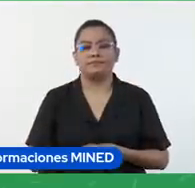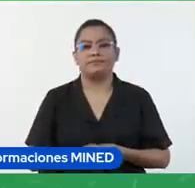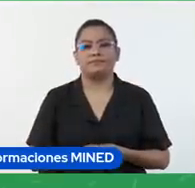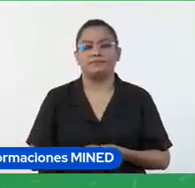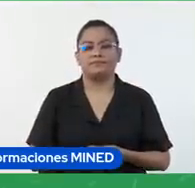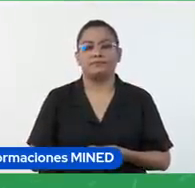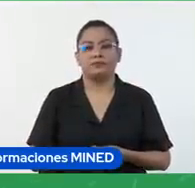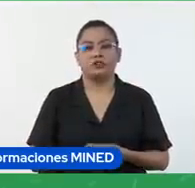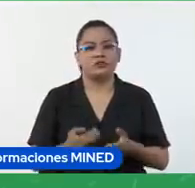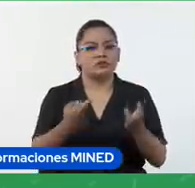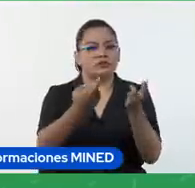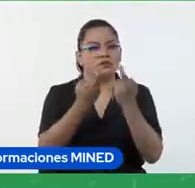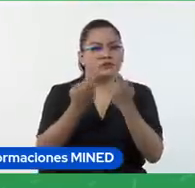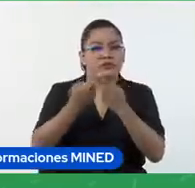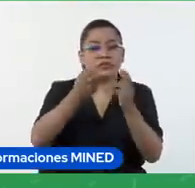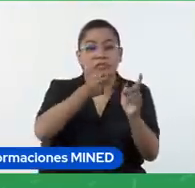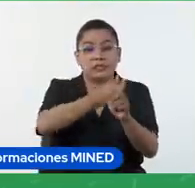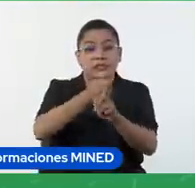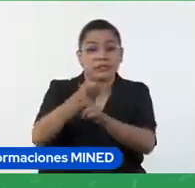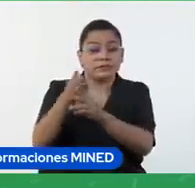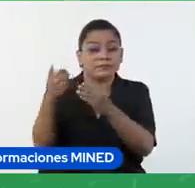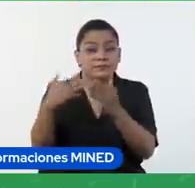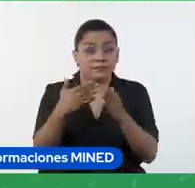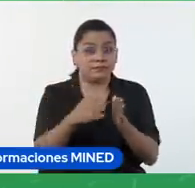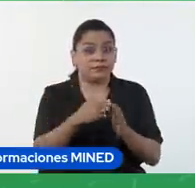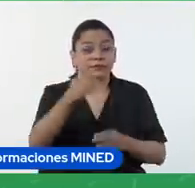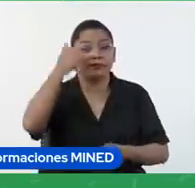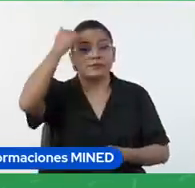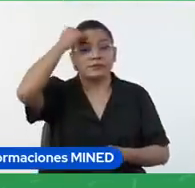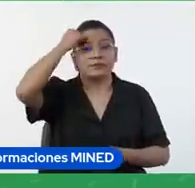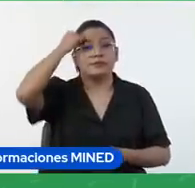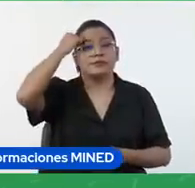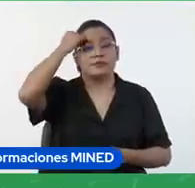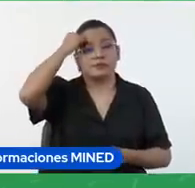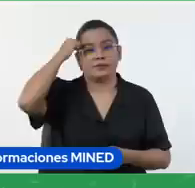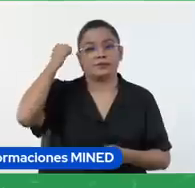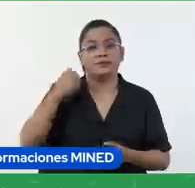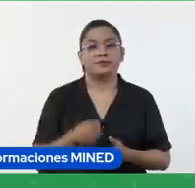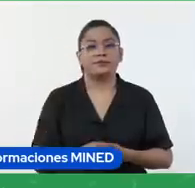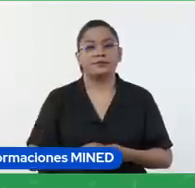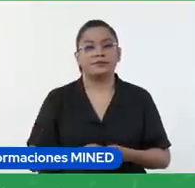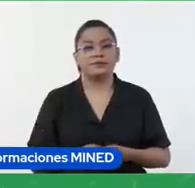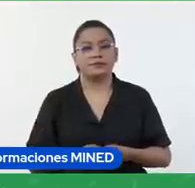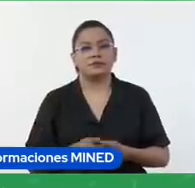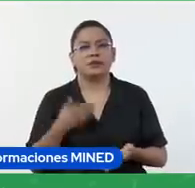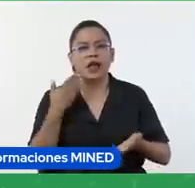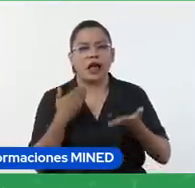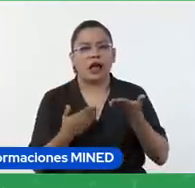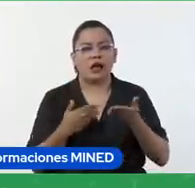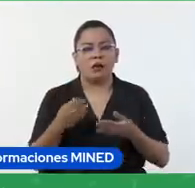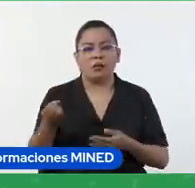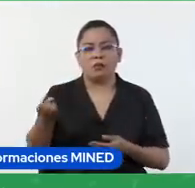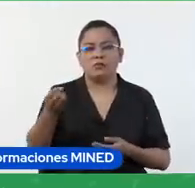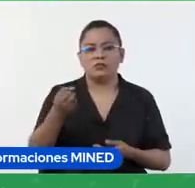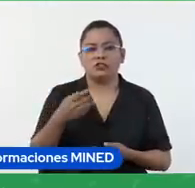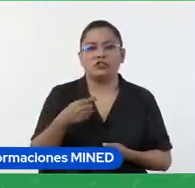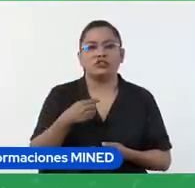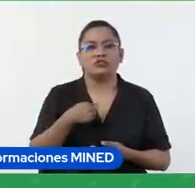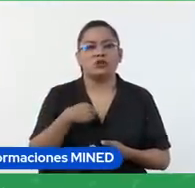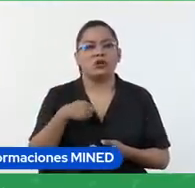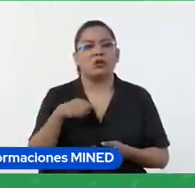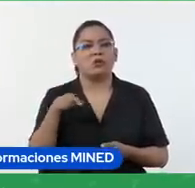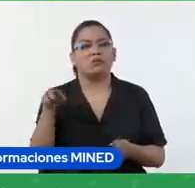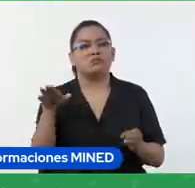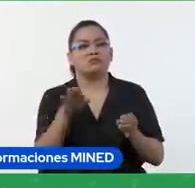cada uno quedó con un aprendizaje diferente tal vez alguien me va a decir no todo esto ya lo sabía